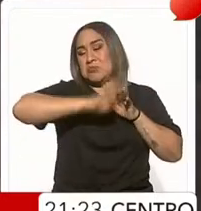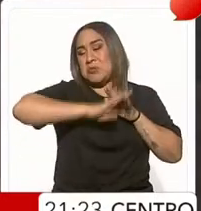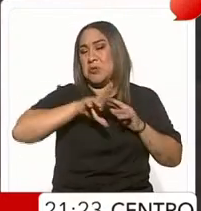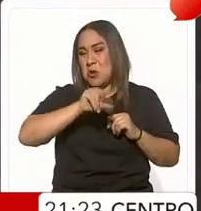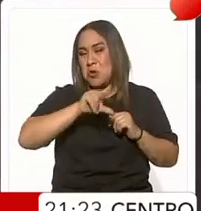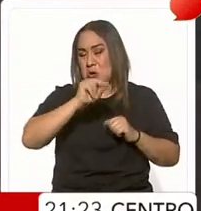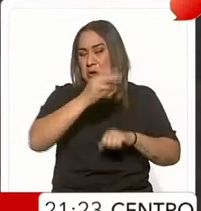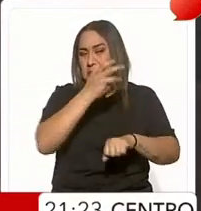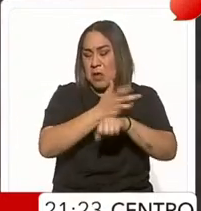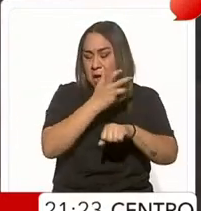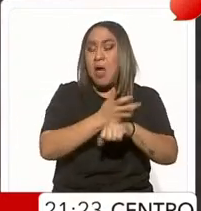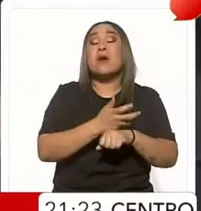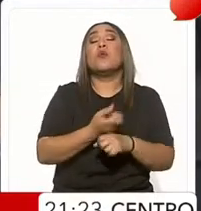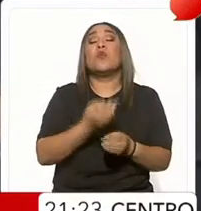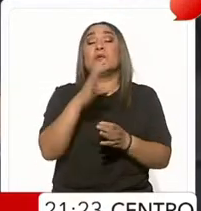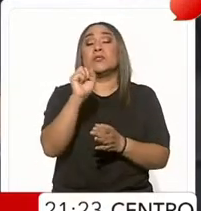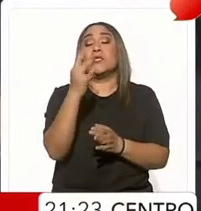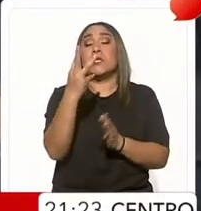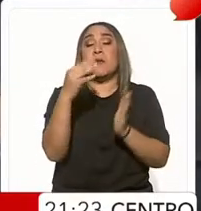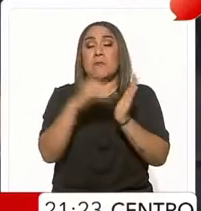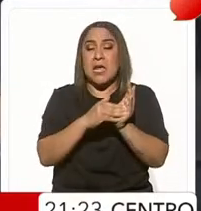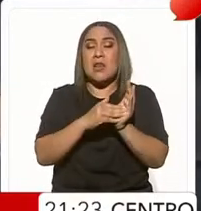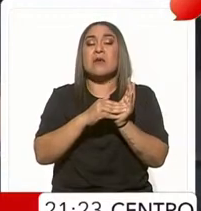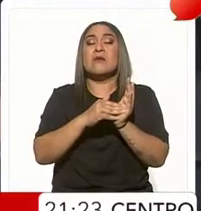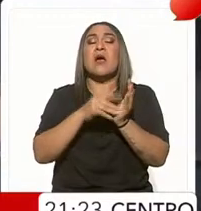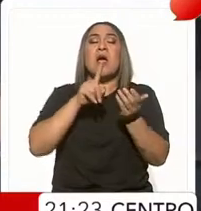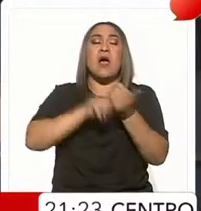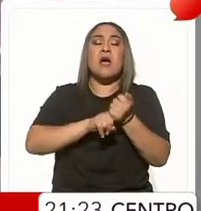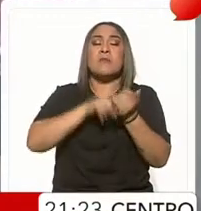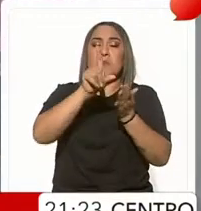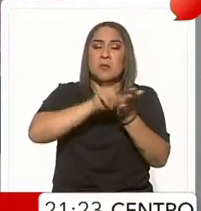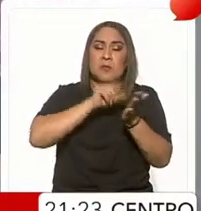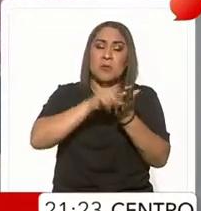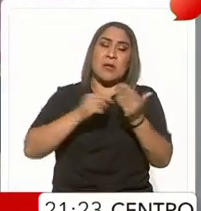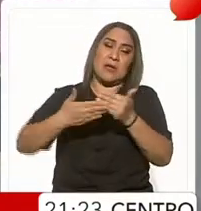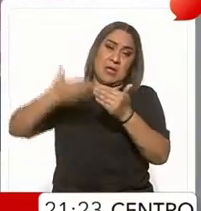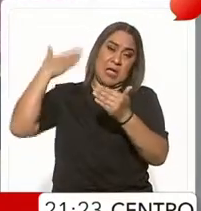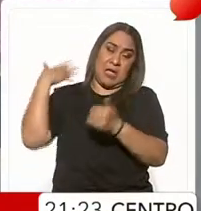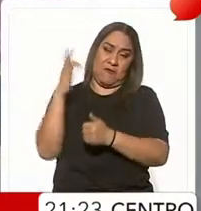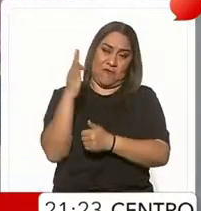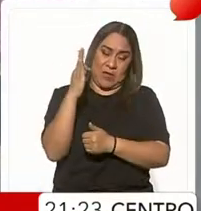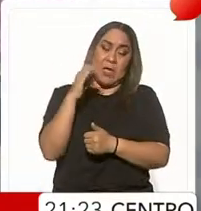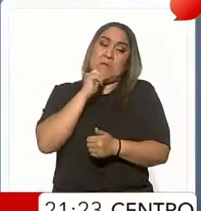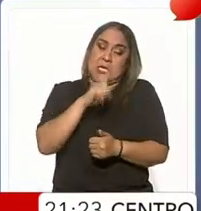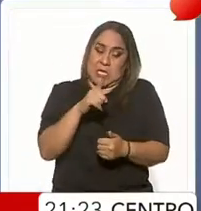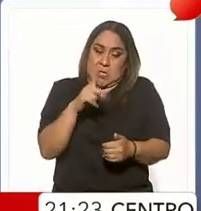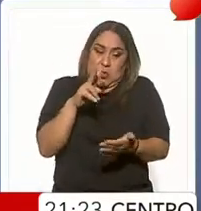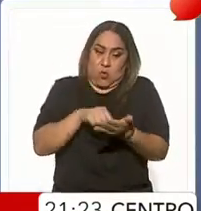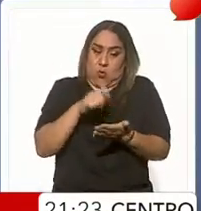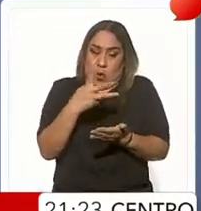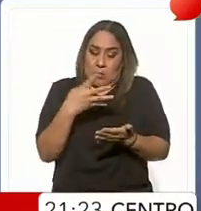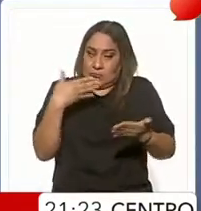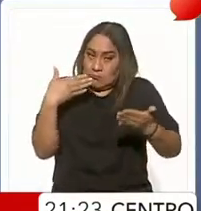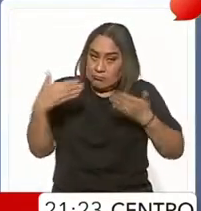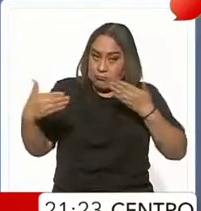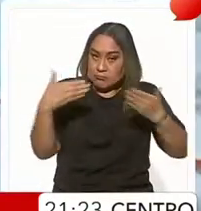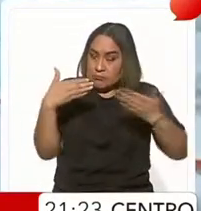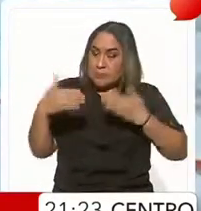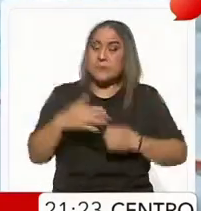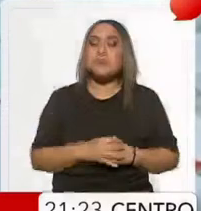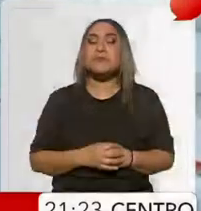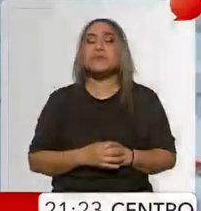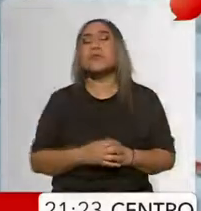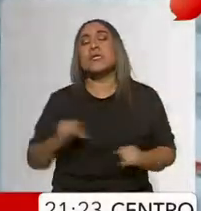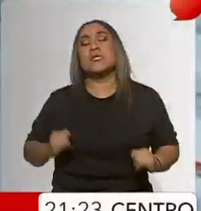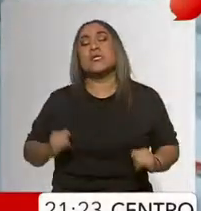promediaron 63.000 encuentros mensuales entre febrero del año pasado y el mismo mes de 2024. El